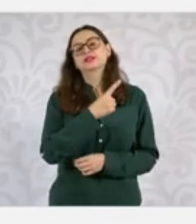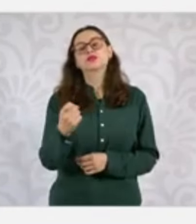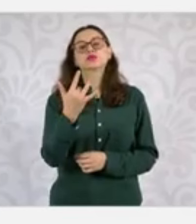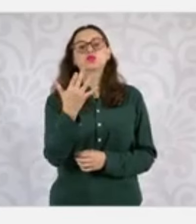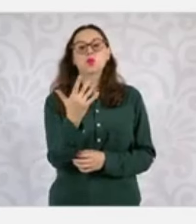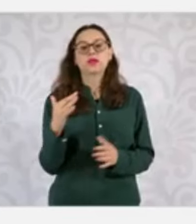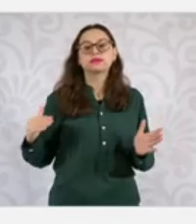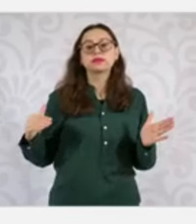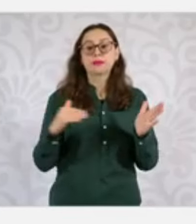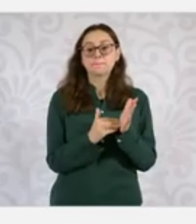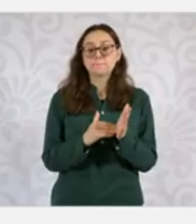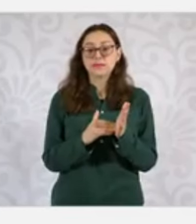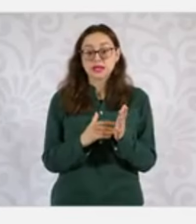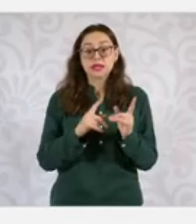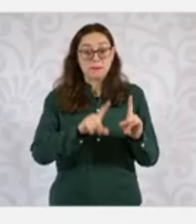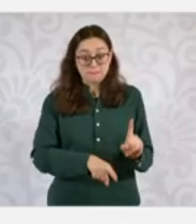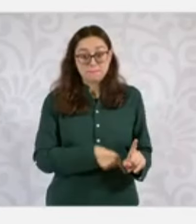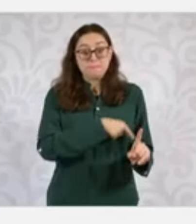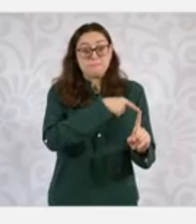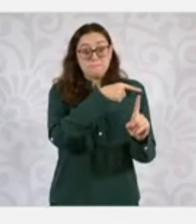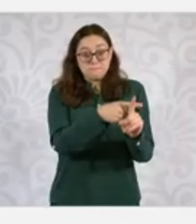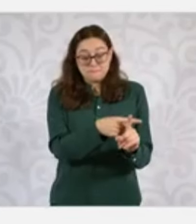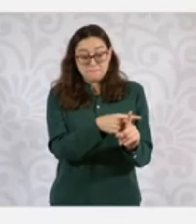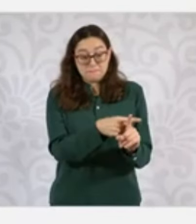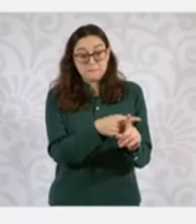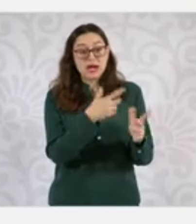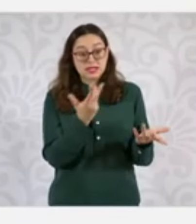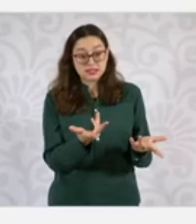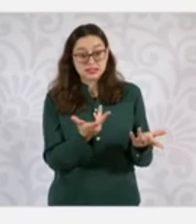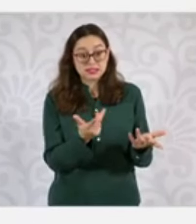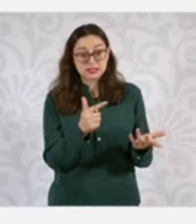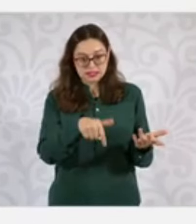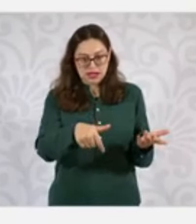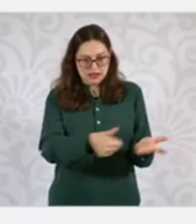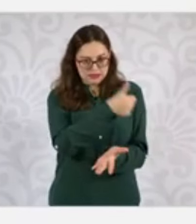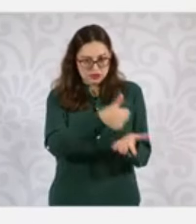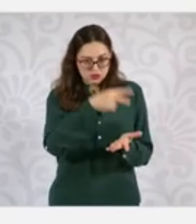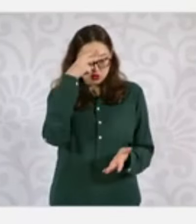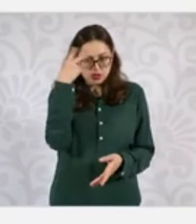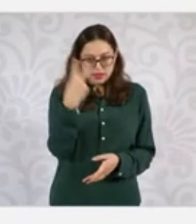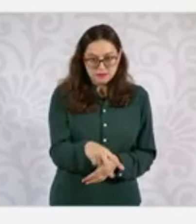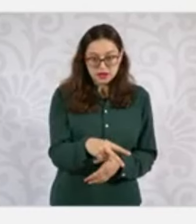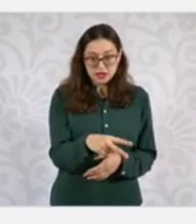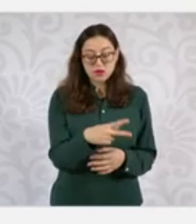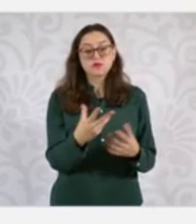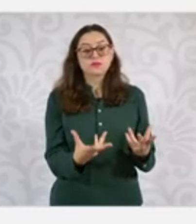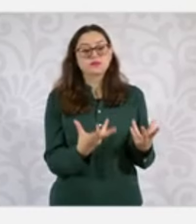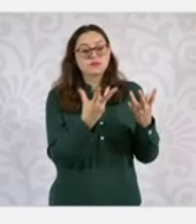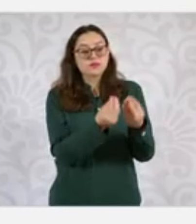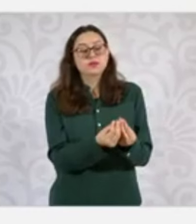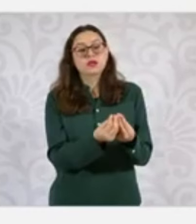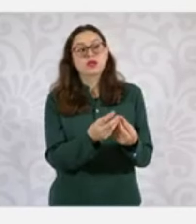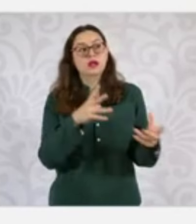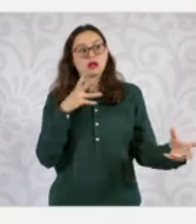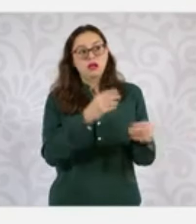a los que actualmente tiene ya esta universidad aquí en la Ciudad de México, pues va a llegar